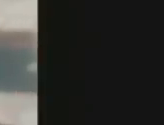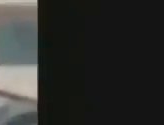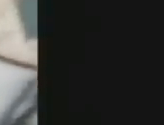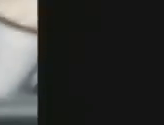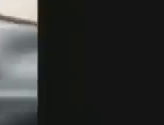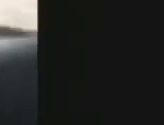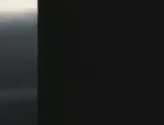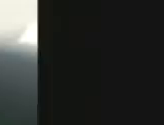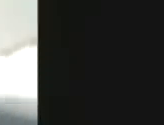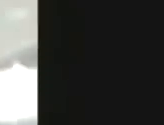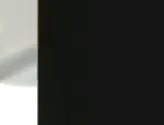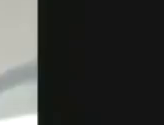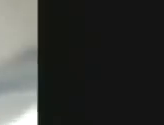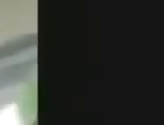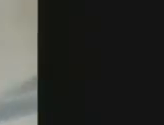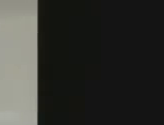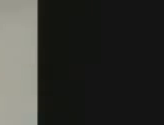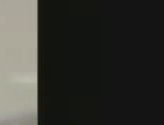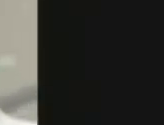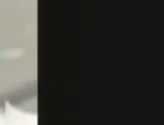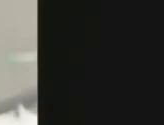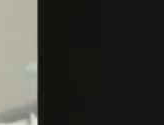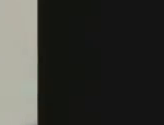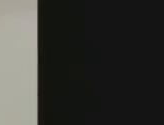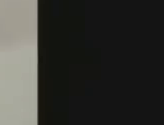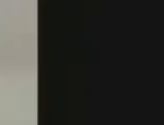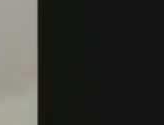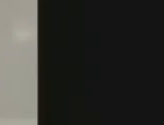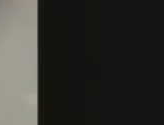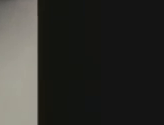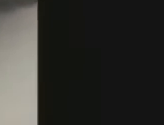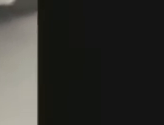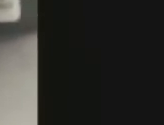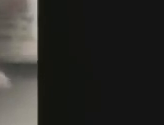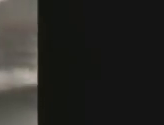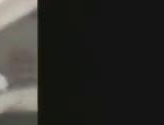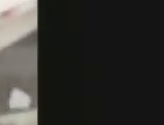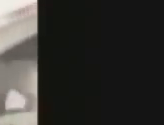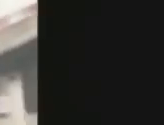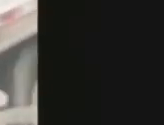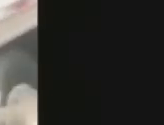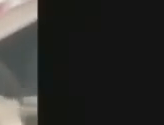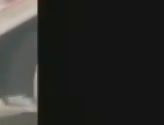uno cuando llenen ese este es para llenarlo también ese